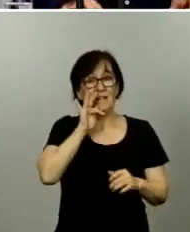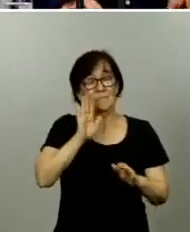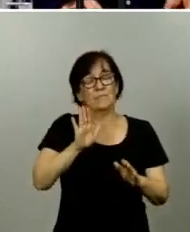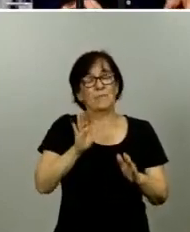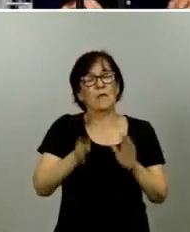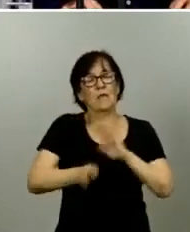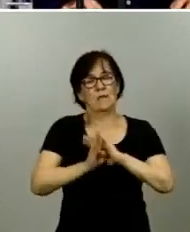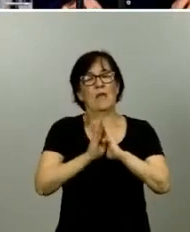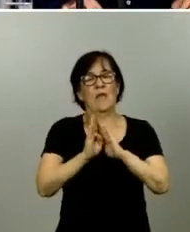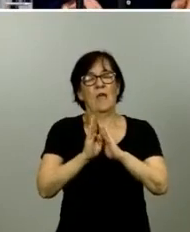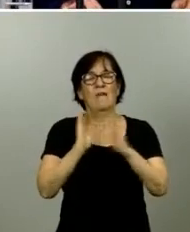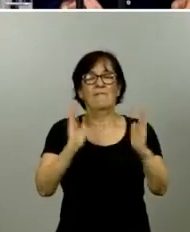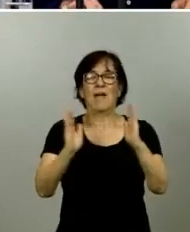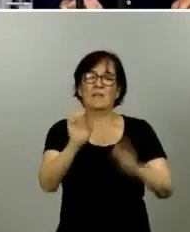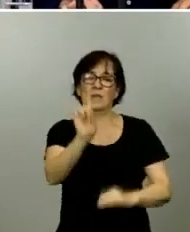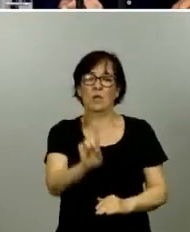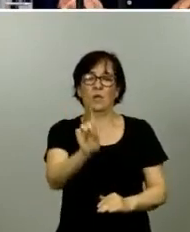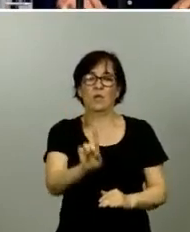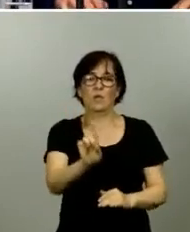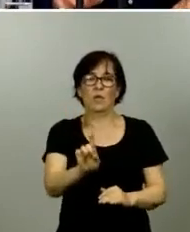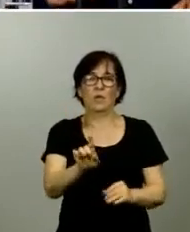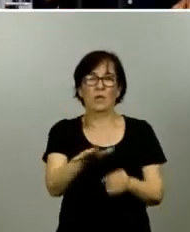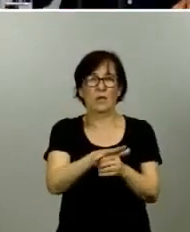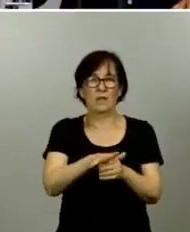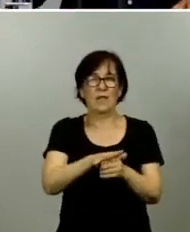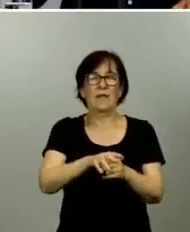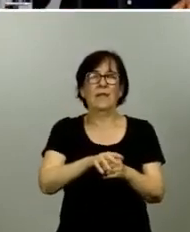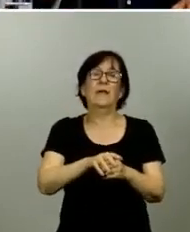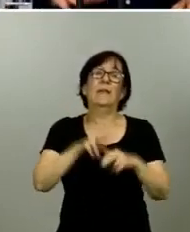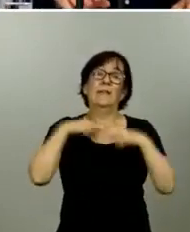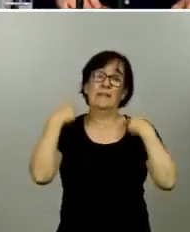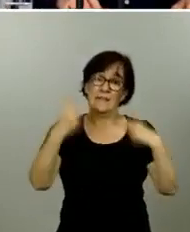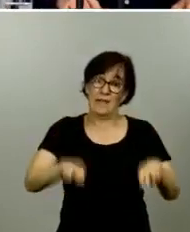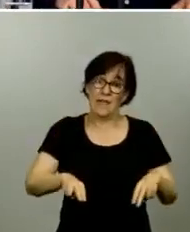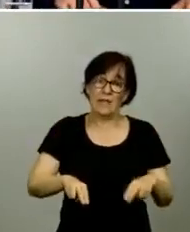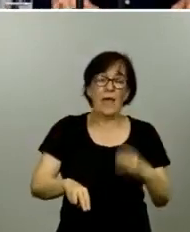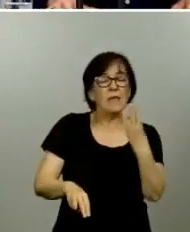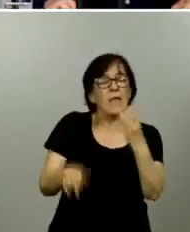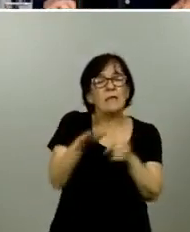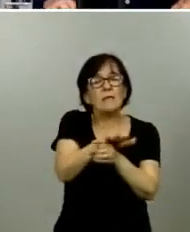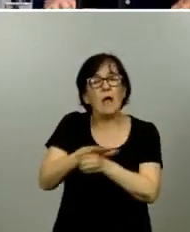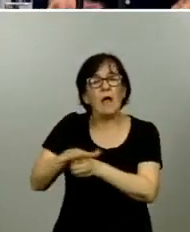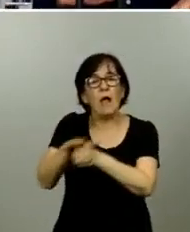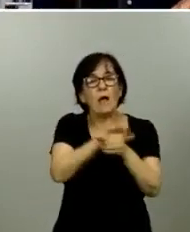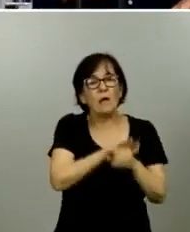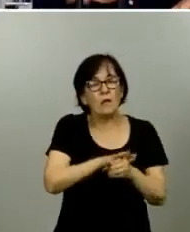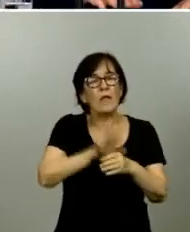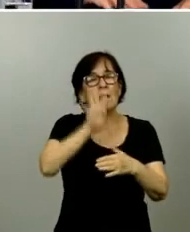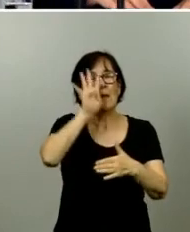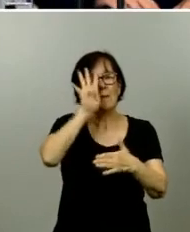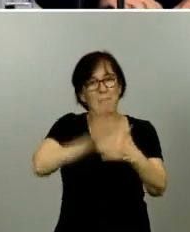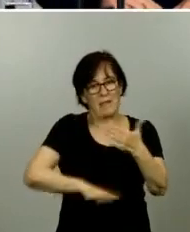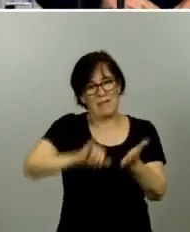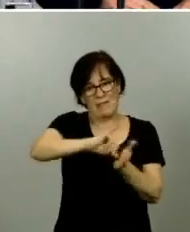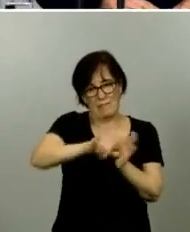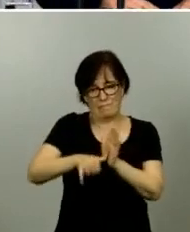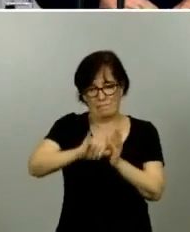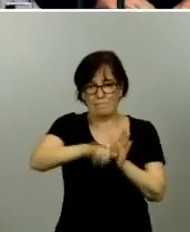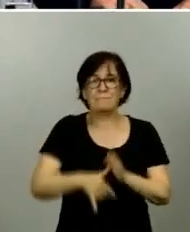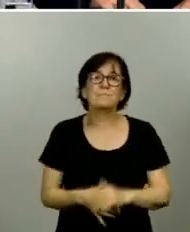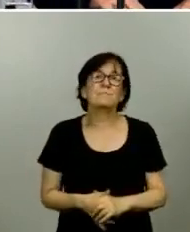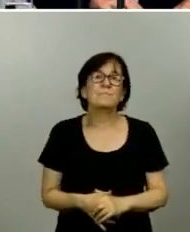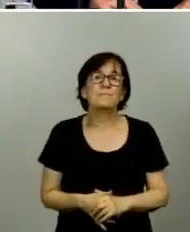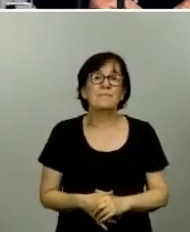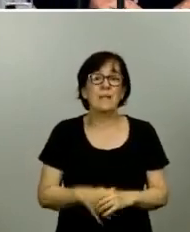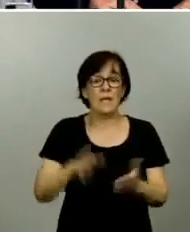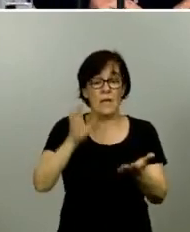el área sanitaria de Lleida y las tres áreas sanitarias de Barcelona metropolitana. En Castilla-La